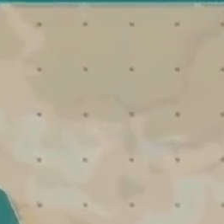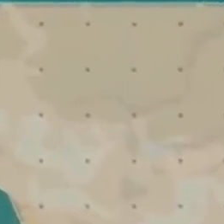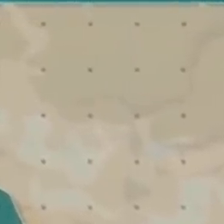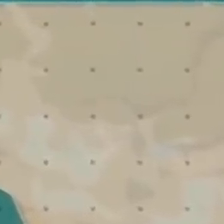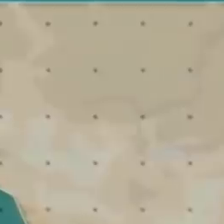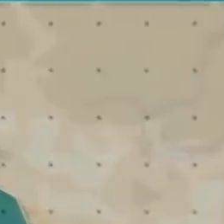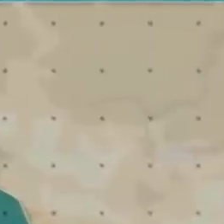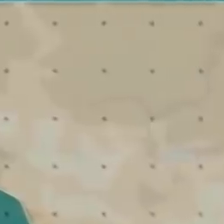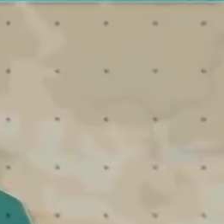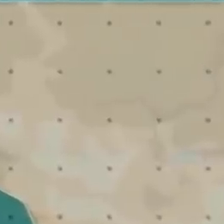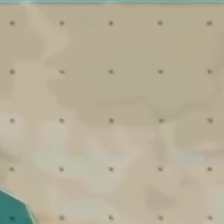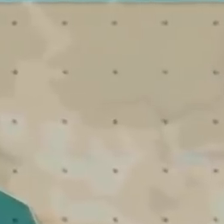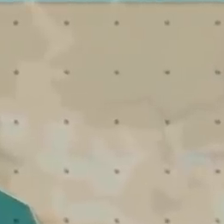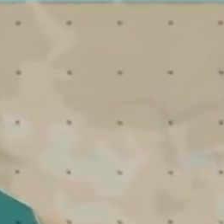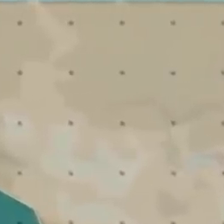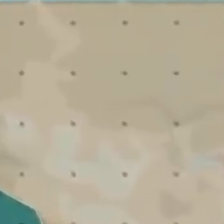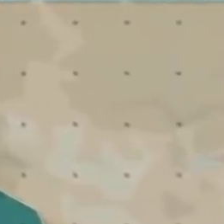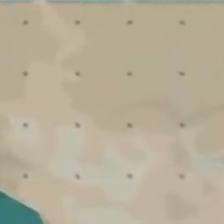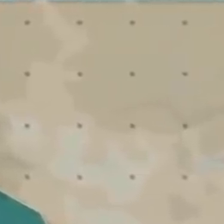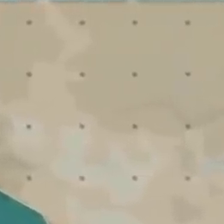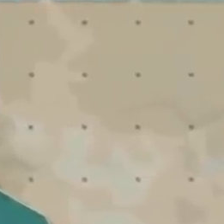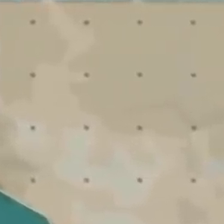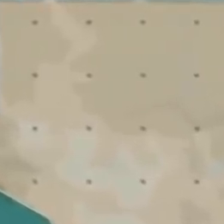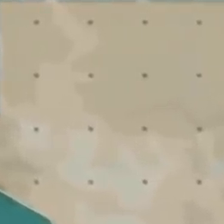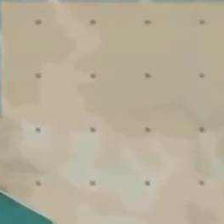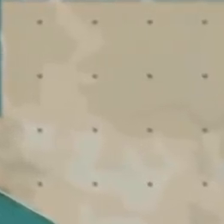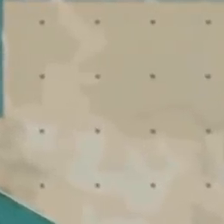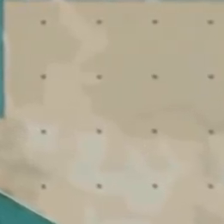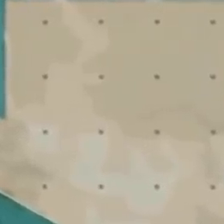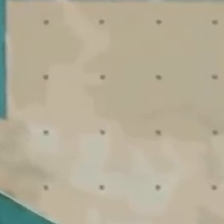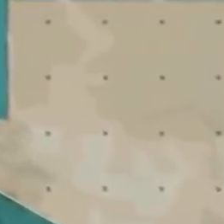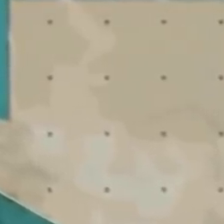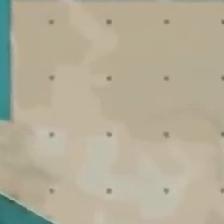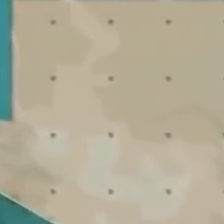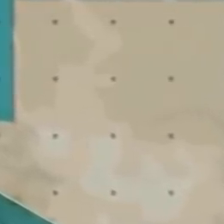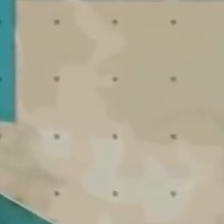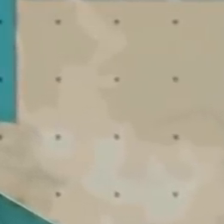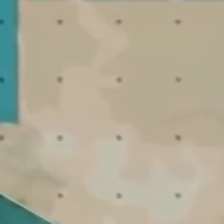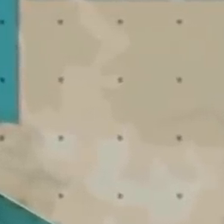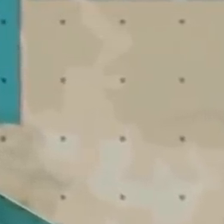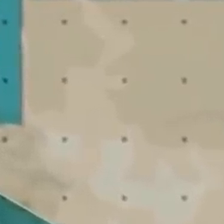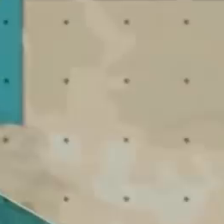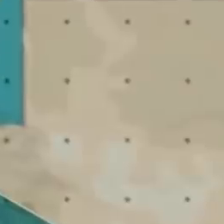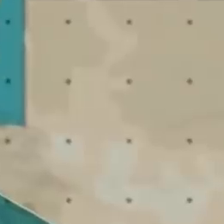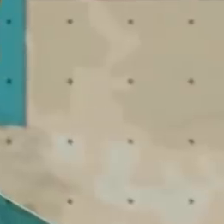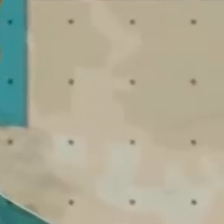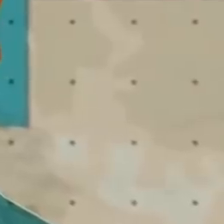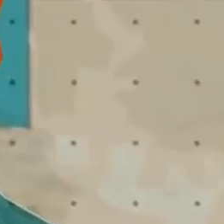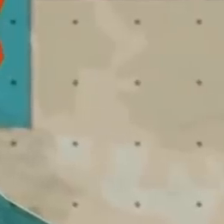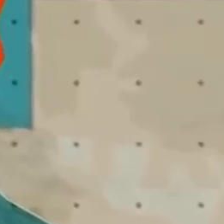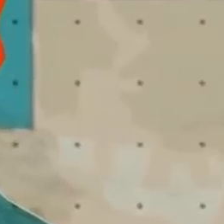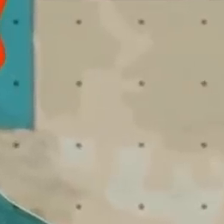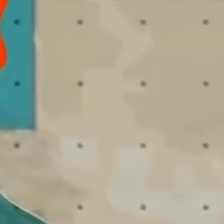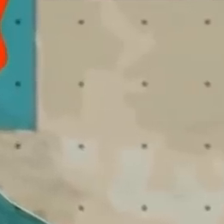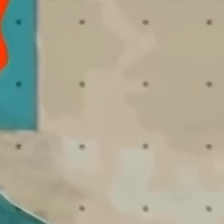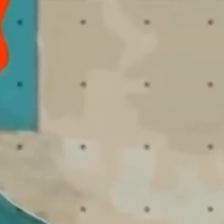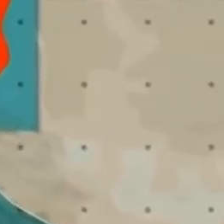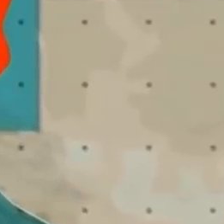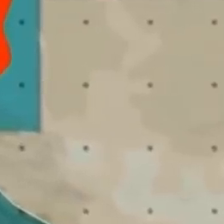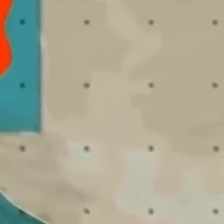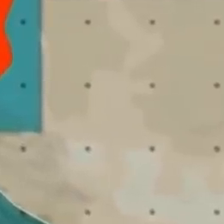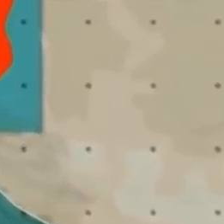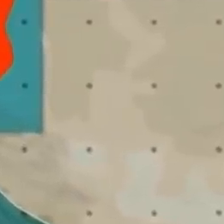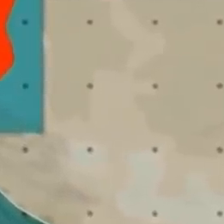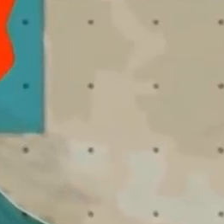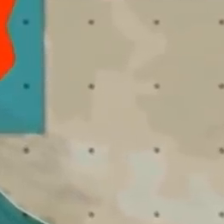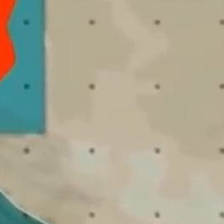CB, Ellaza y Gabila Ingeniería, S.A. La inversión para el tramo 1 asciende a 15.538 millones